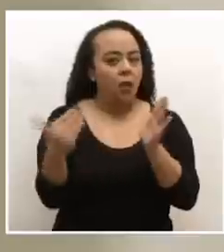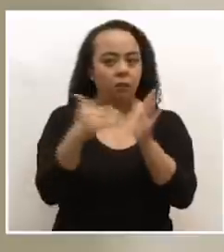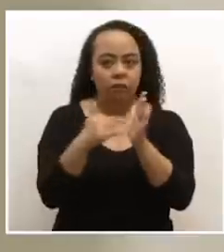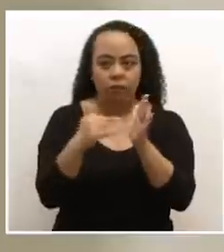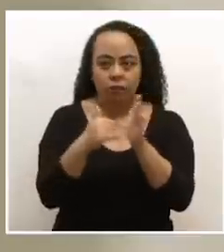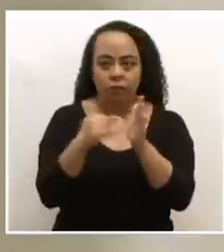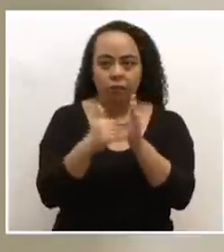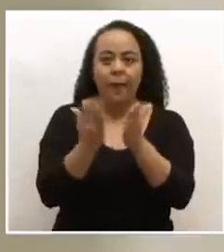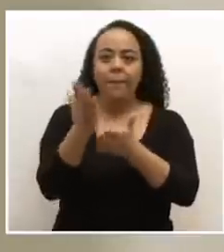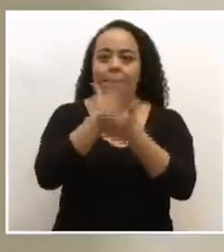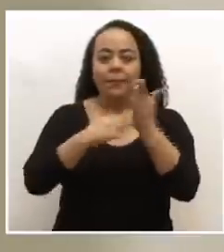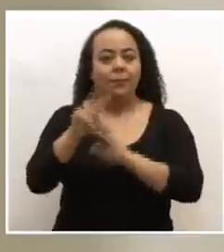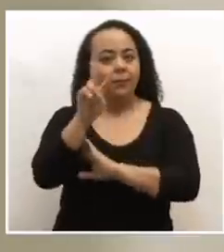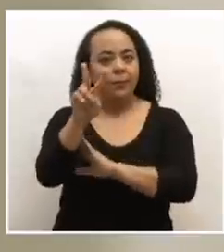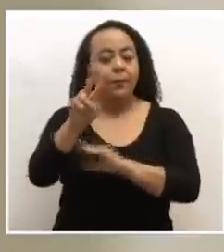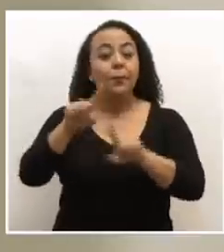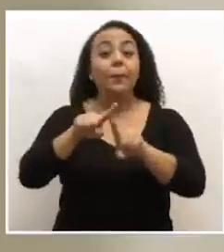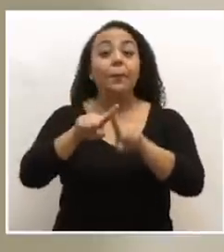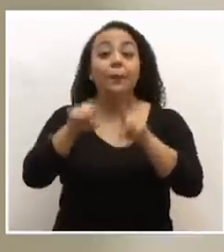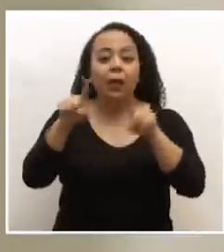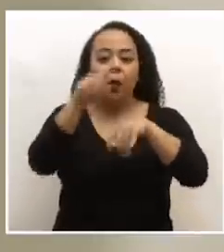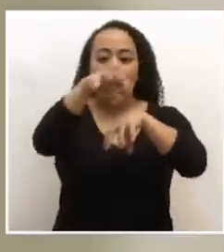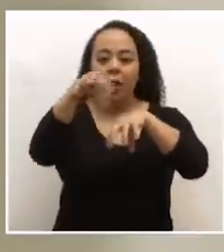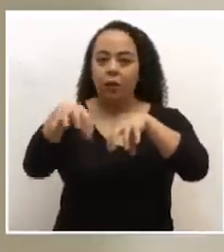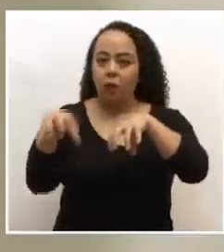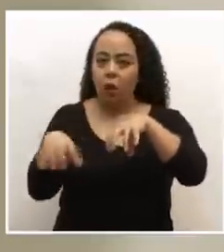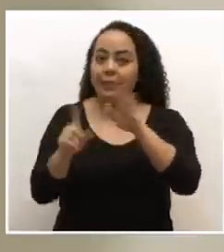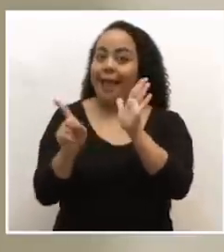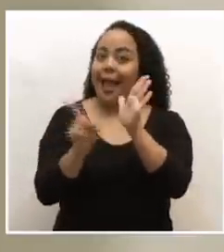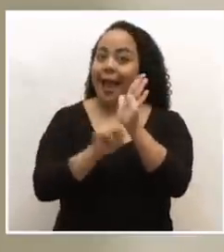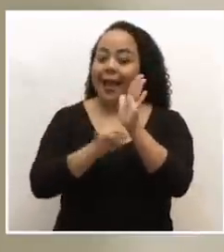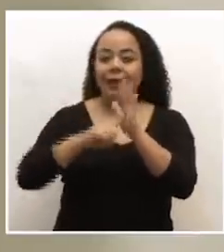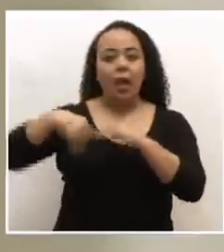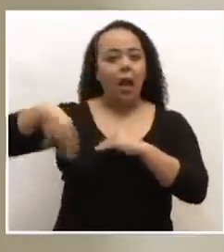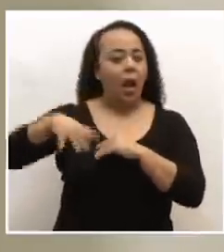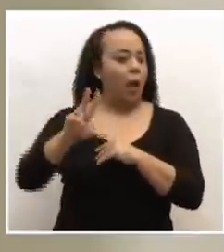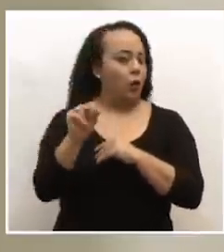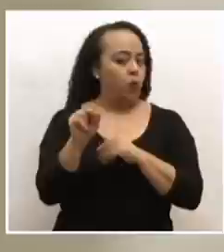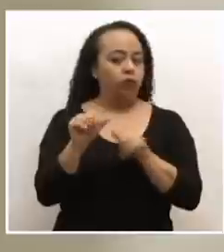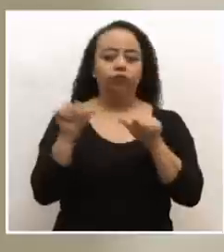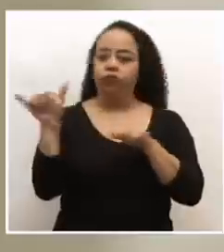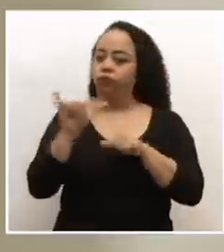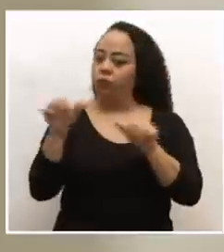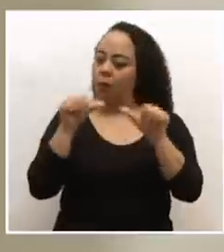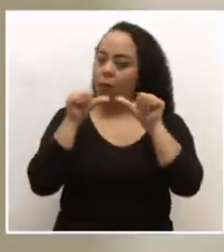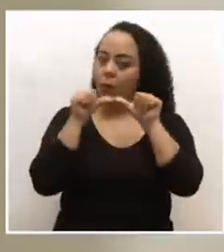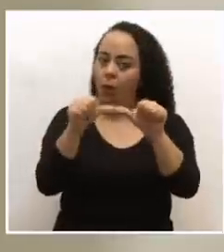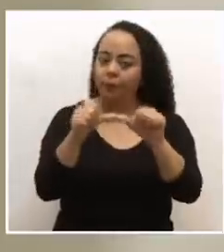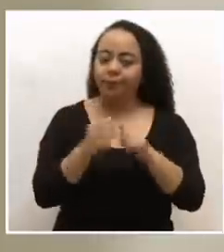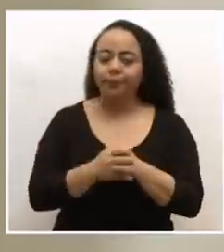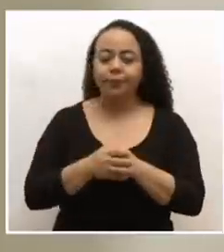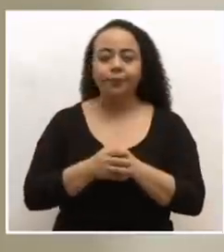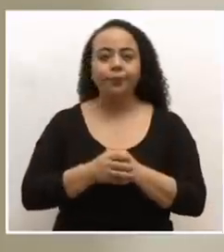lo que era la fase 2, excepto en los cantones que tienen alerta naranja, los cantones o los distritos.